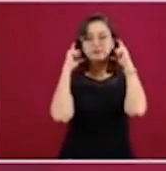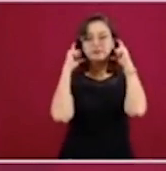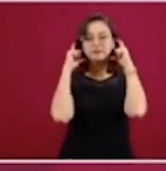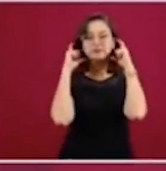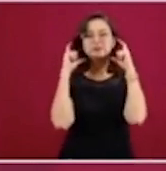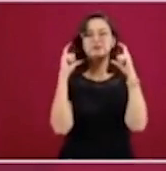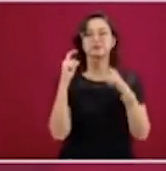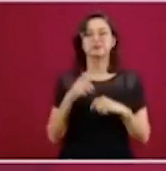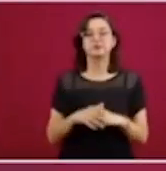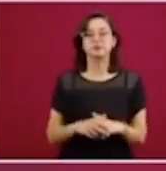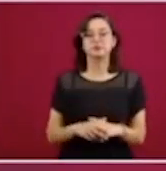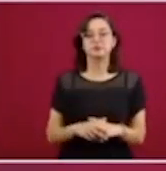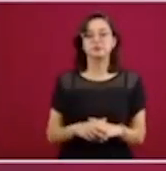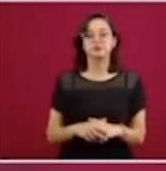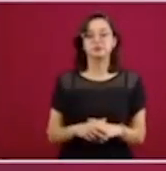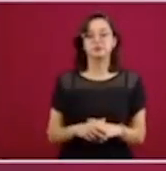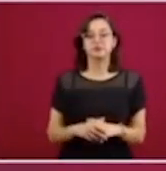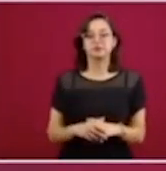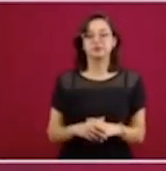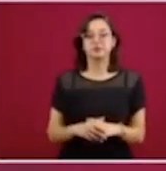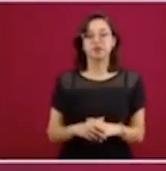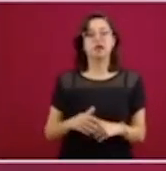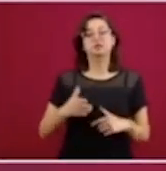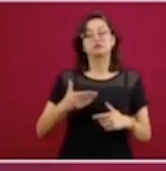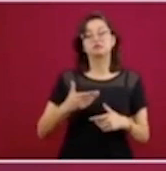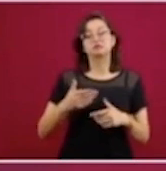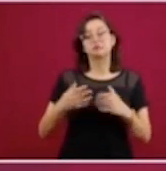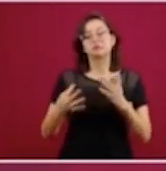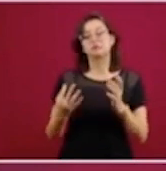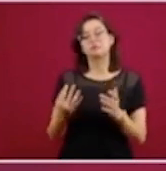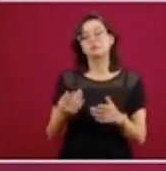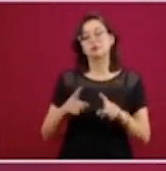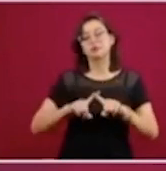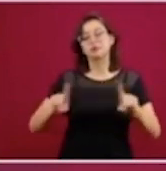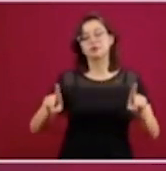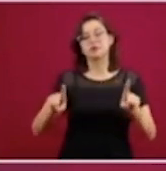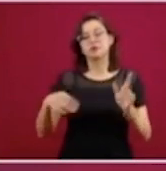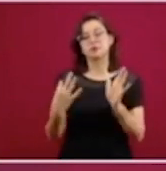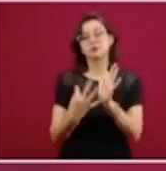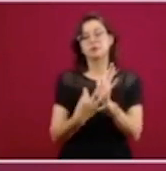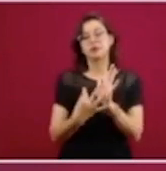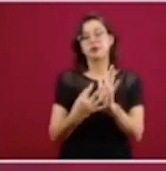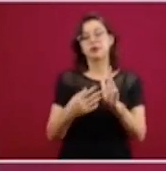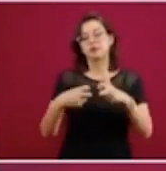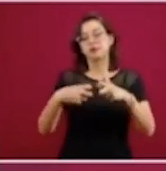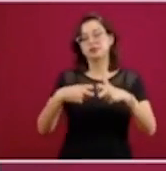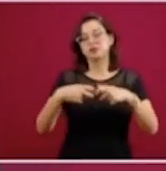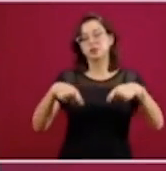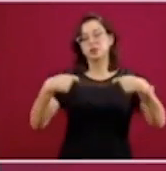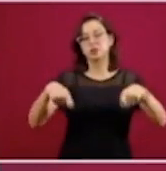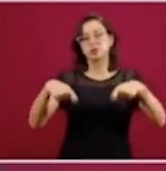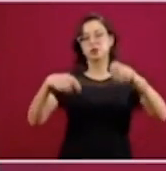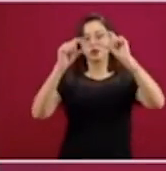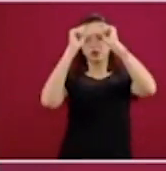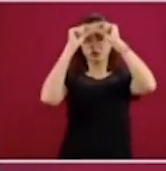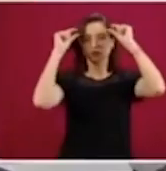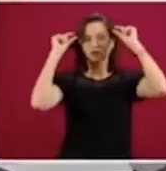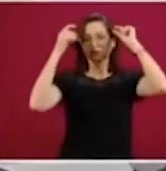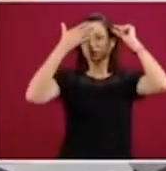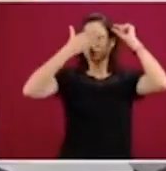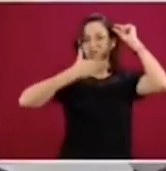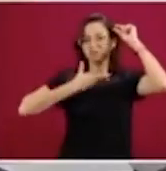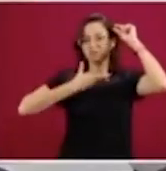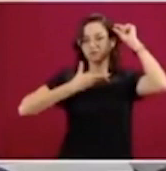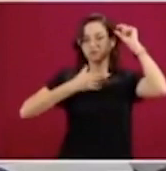el sector salud, que van para proteger al personal médico. El día 19 de abril